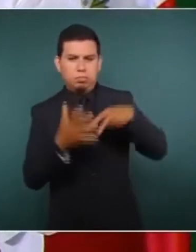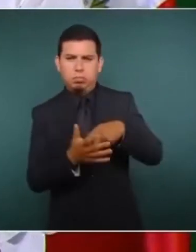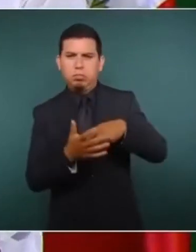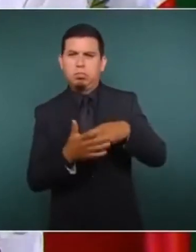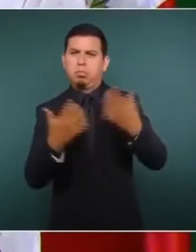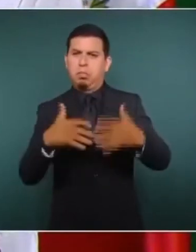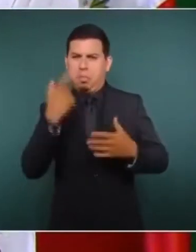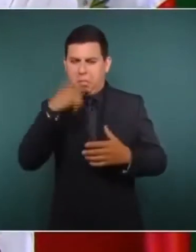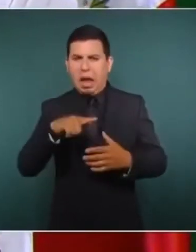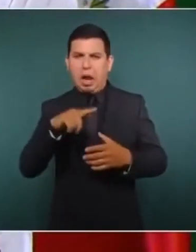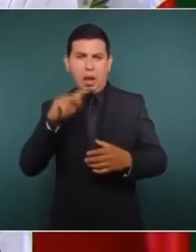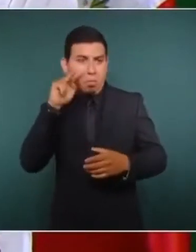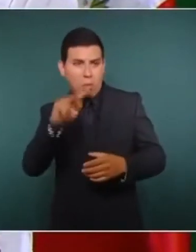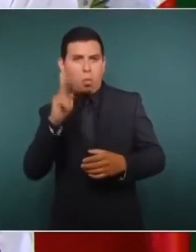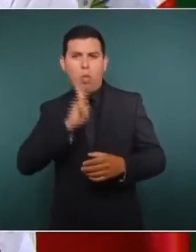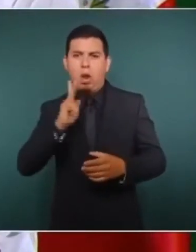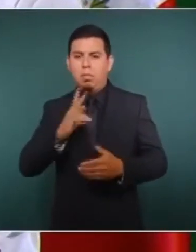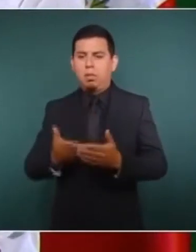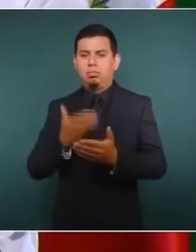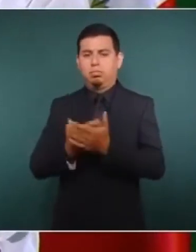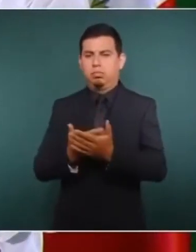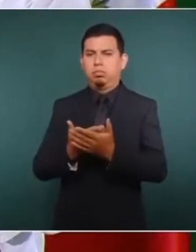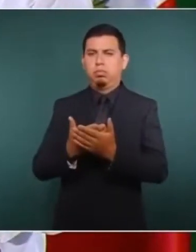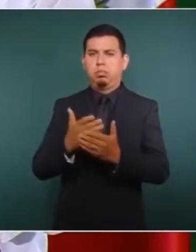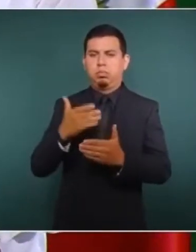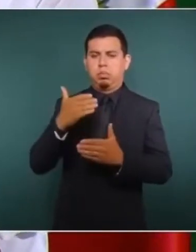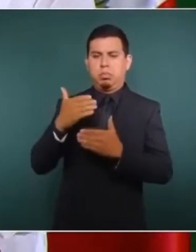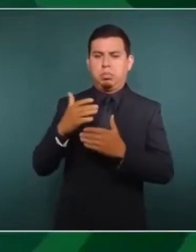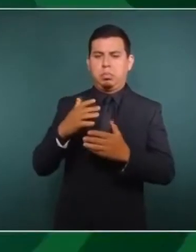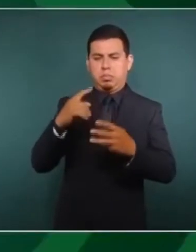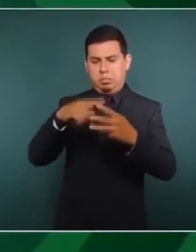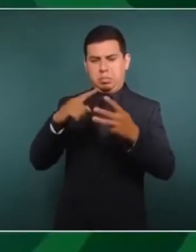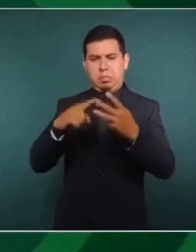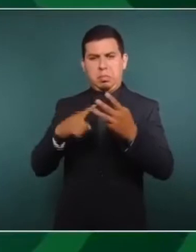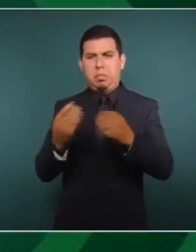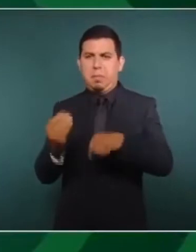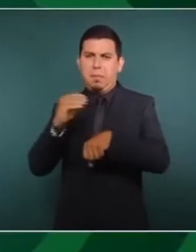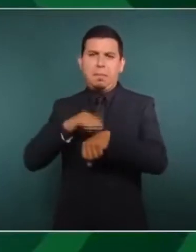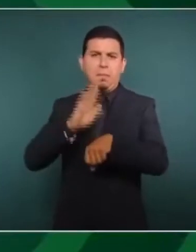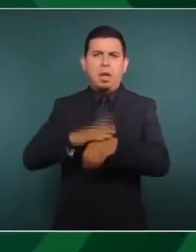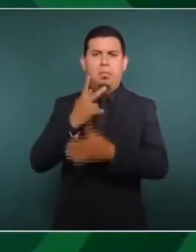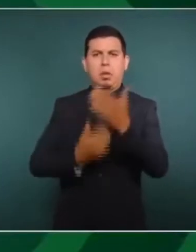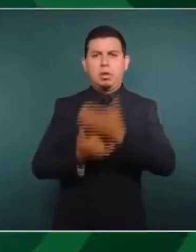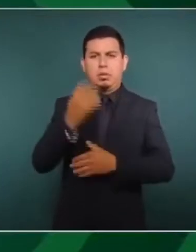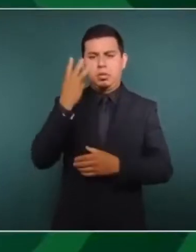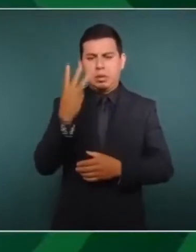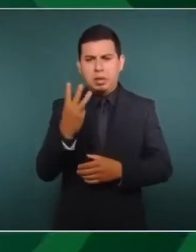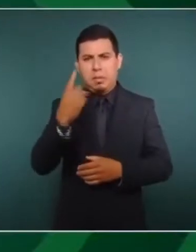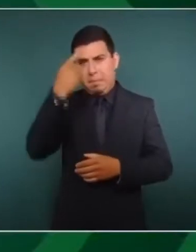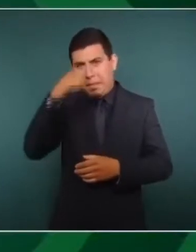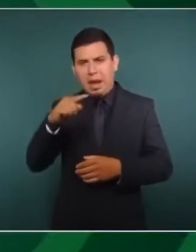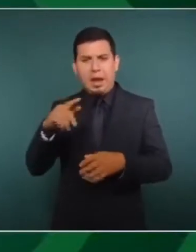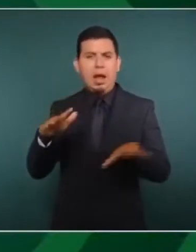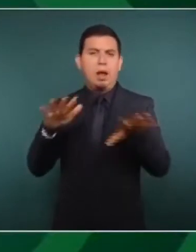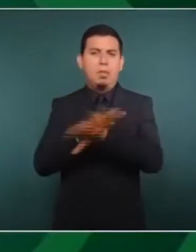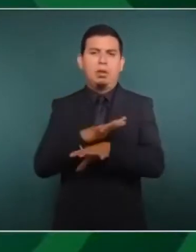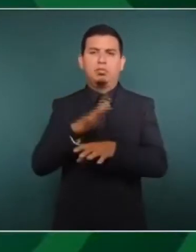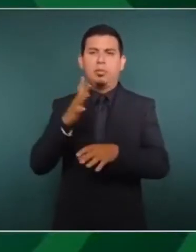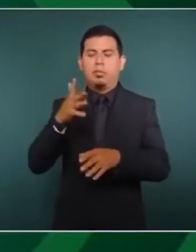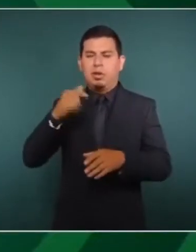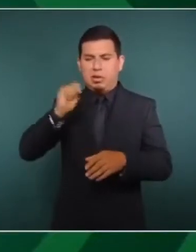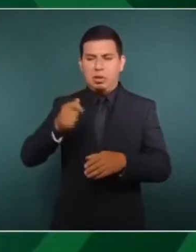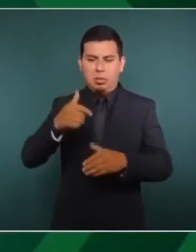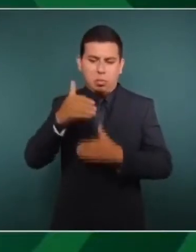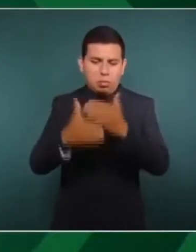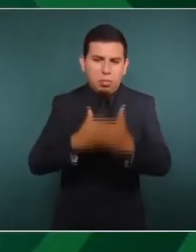de supervisión marca tres proyectos estructurales que cambiarán para siempre el